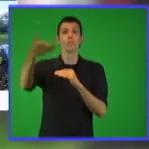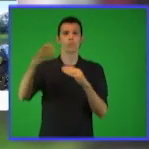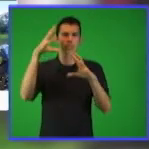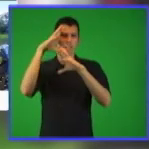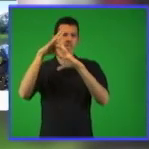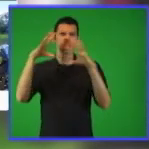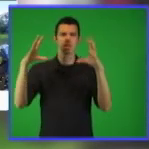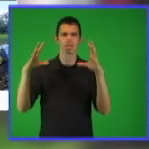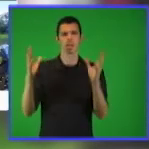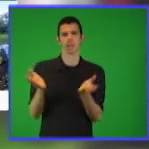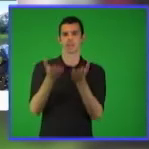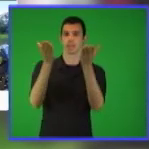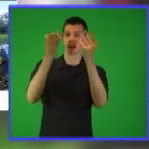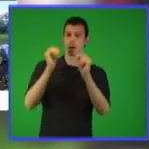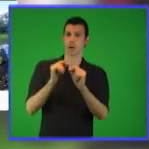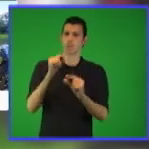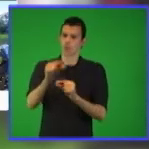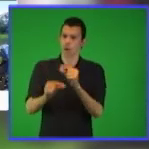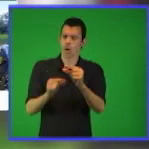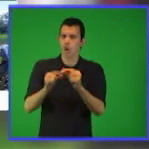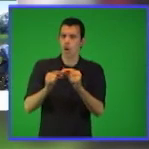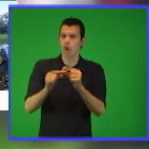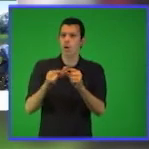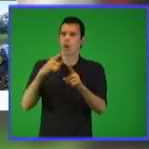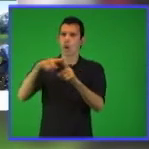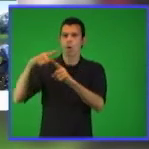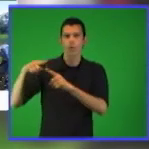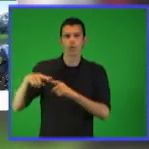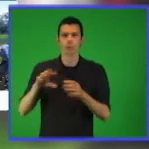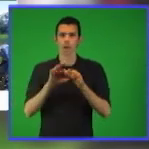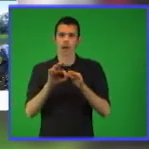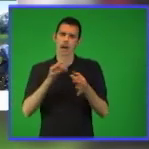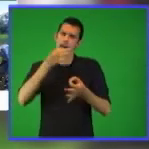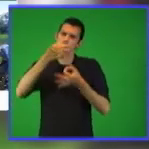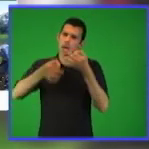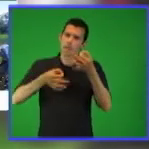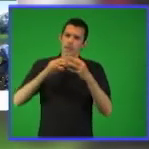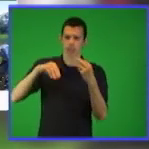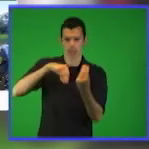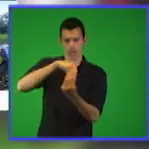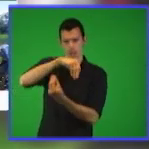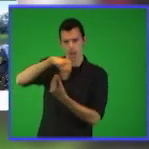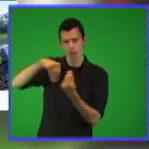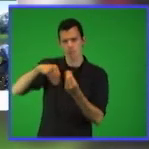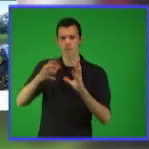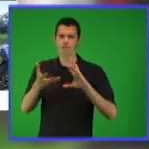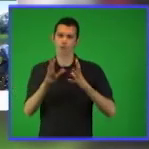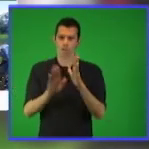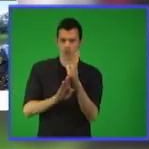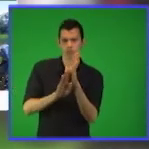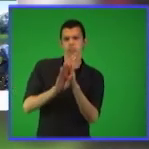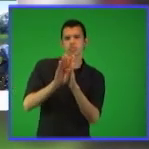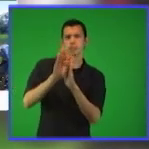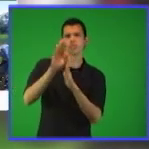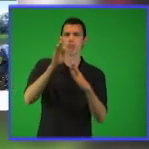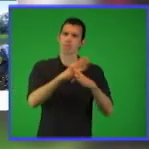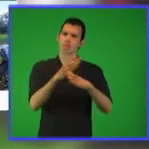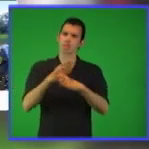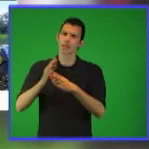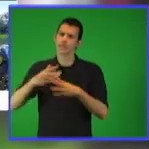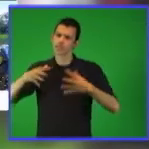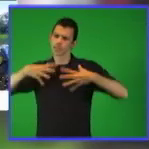el desarrollo de la ciencia y para la explicación de procesos de cambios y evolución